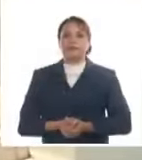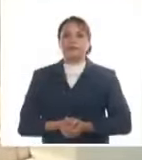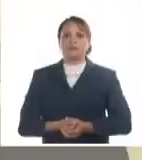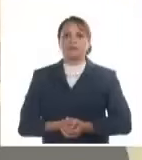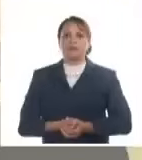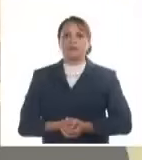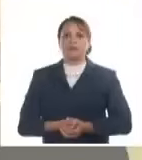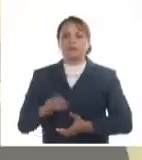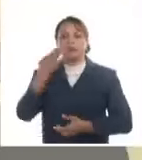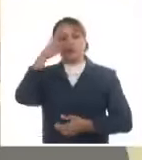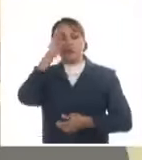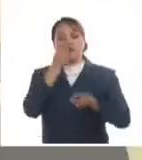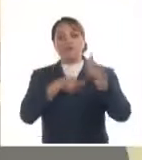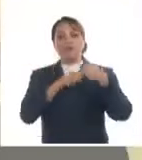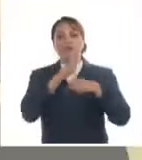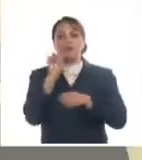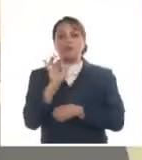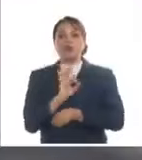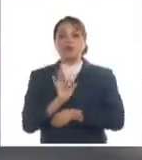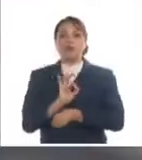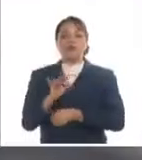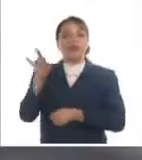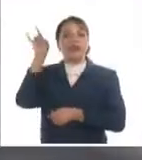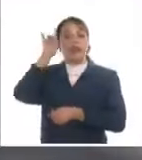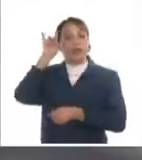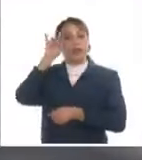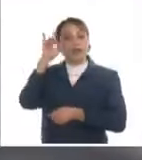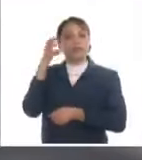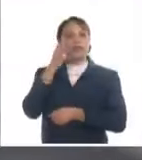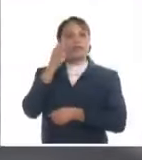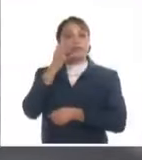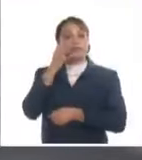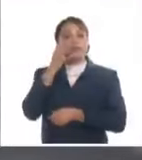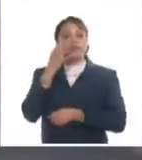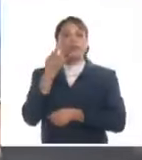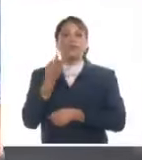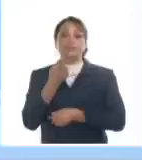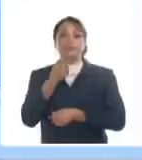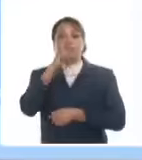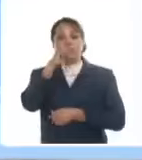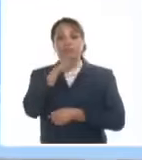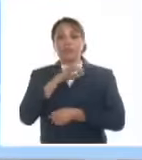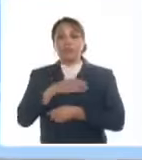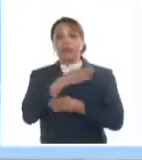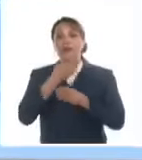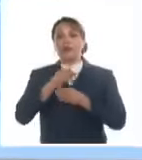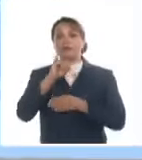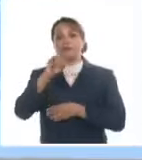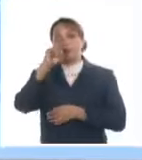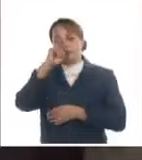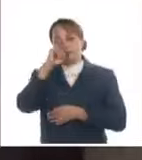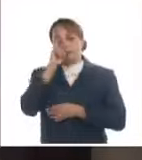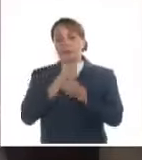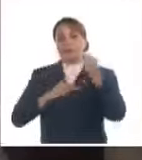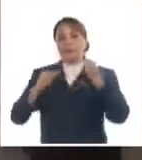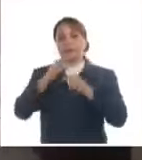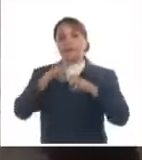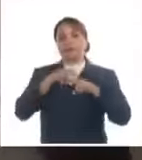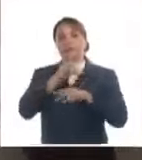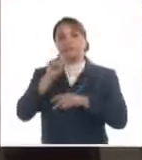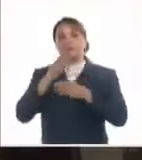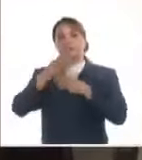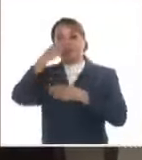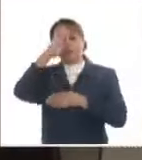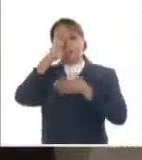podido importar la leche en polvo que demandan los infantes de hasta seis años de edad, especialmente de las provincias de Holguín, Santiago de Cuba,